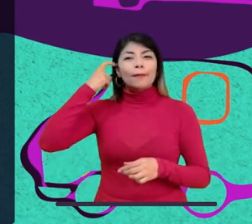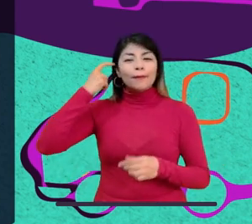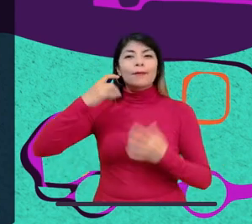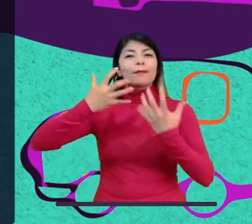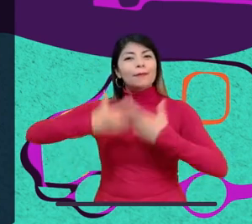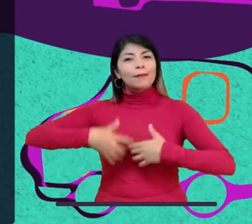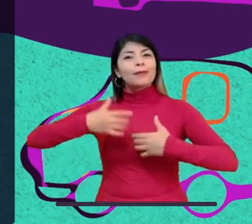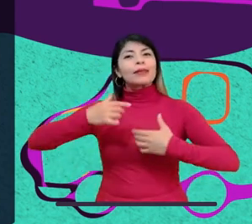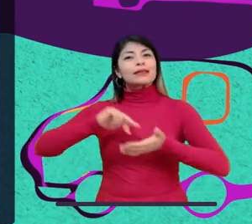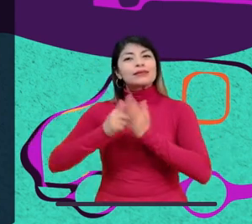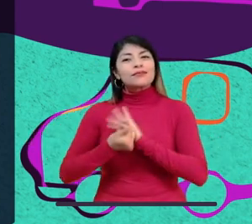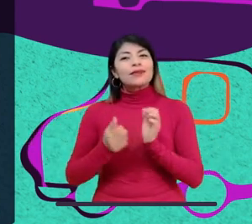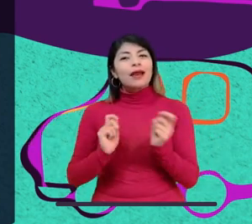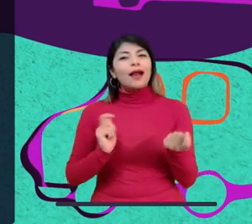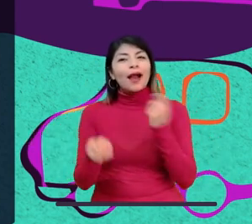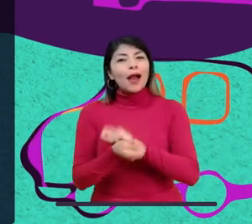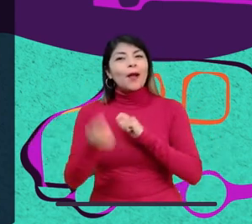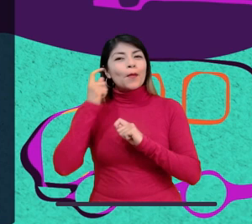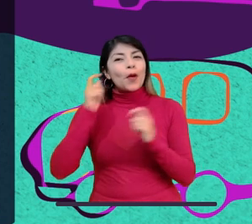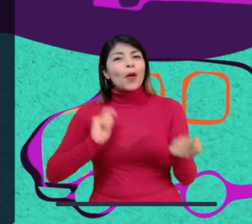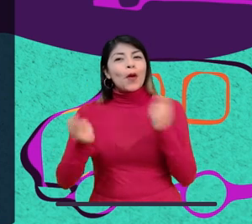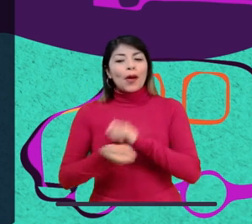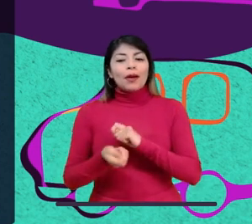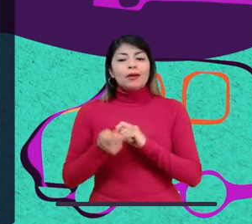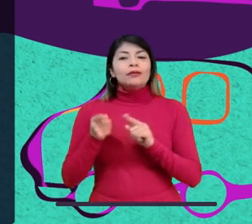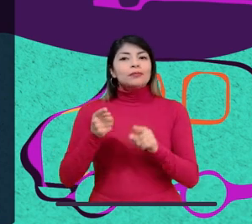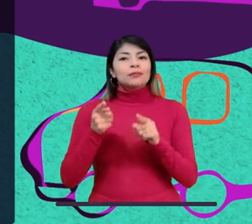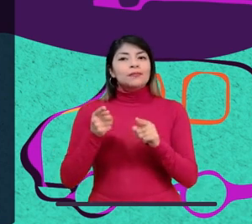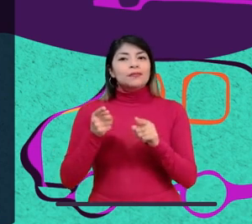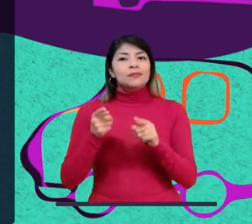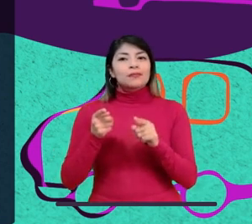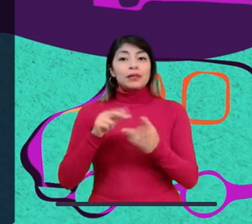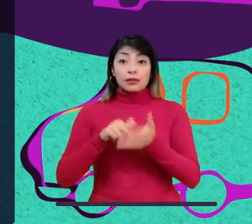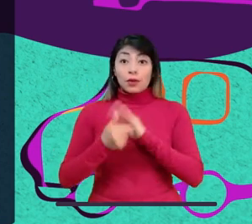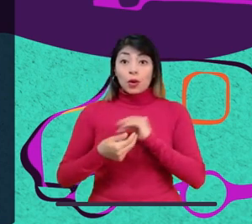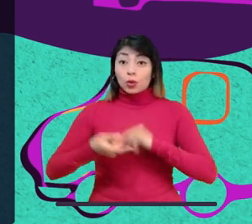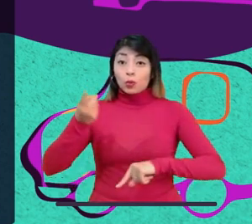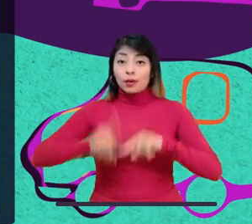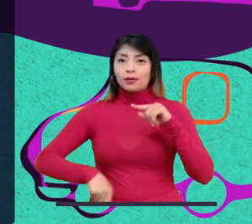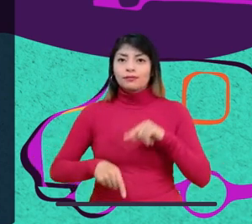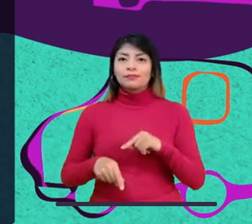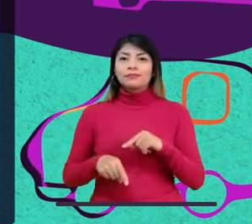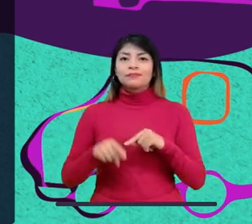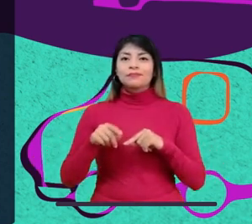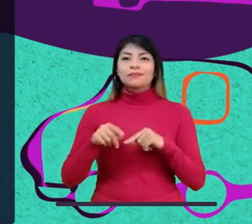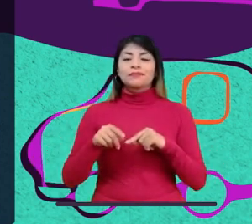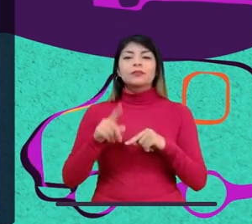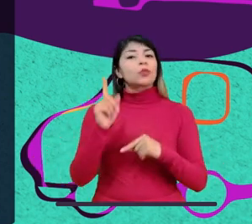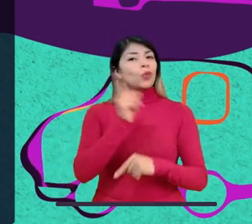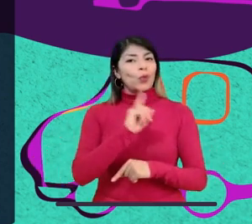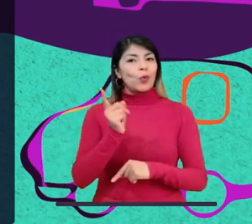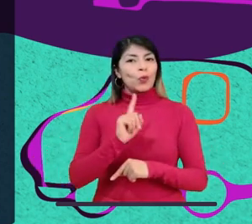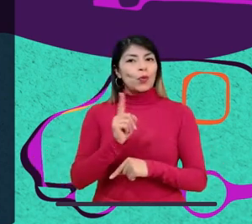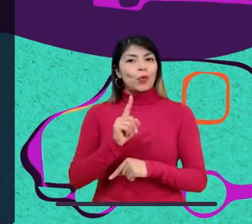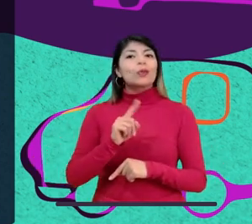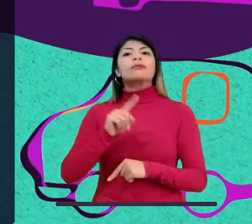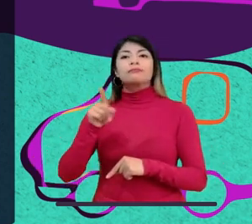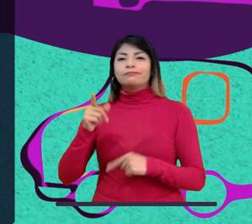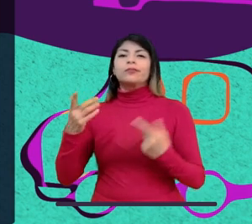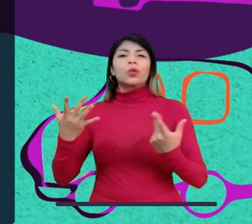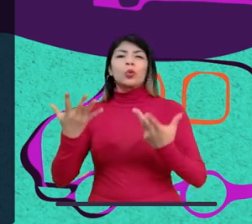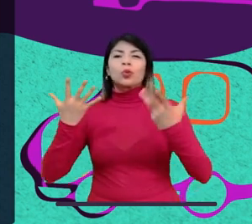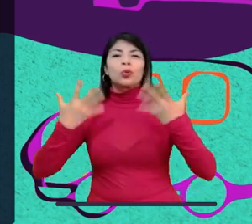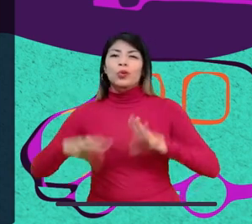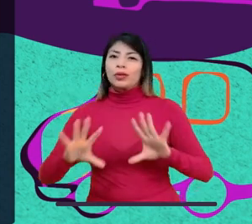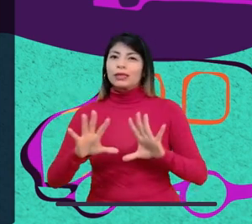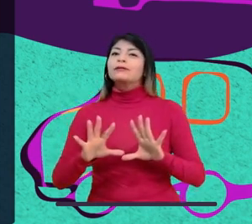se les hace tan difícil tener un cambio de mentalidad? No es porque no pueden, sino porque no quieren. Y